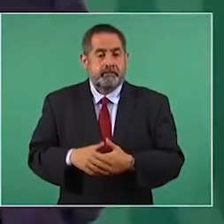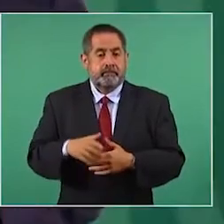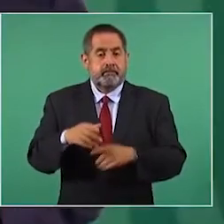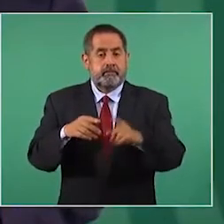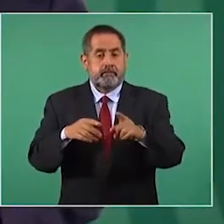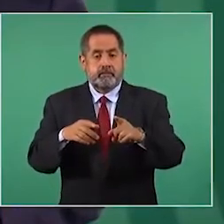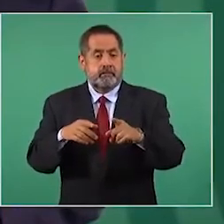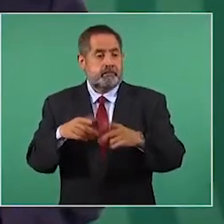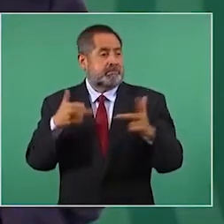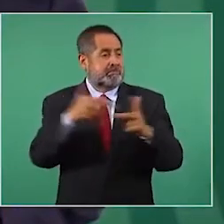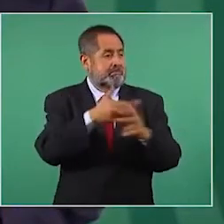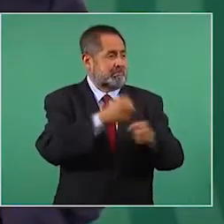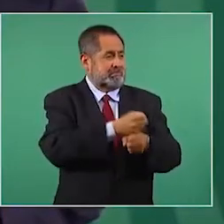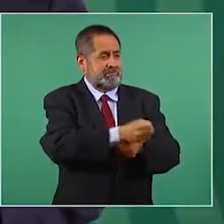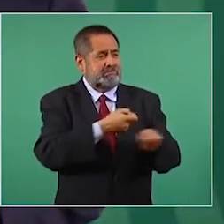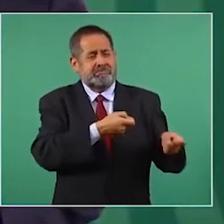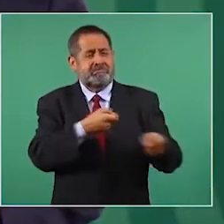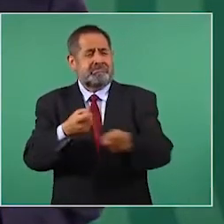masacres en el país.